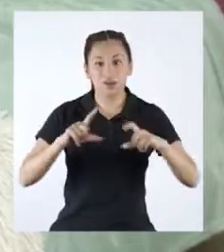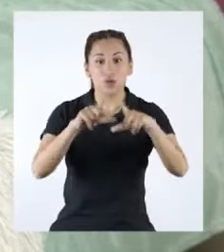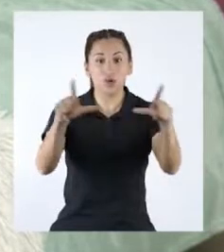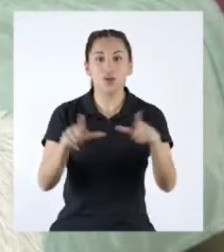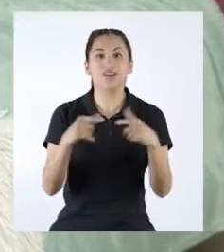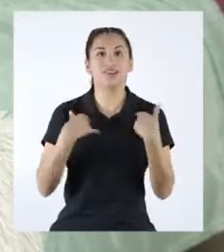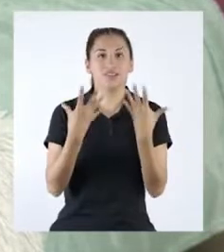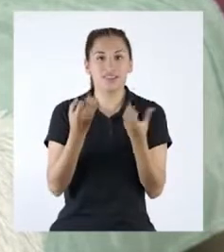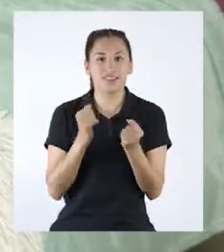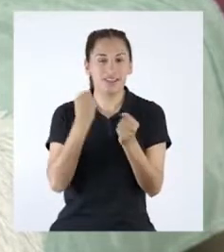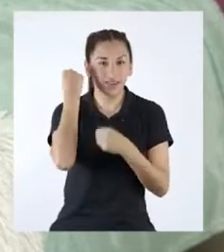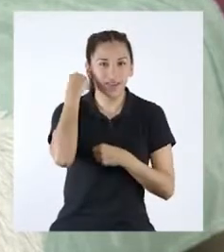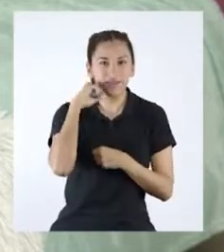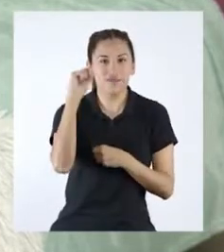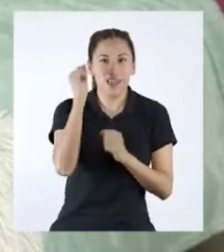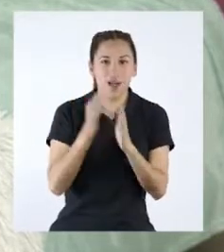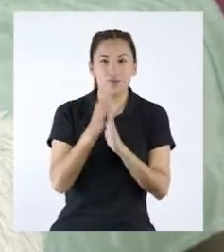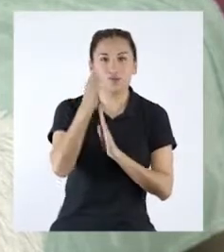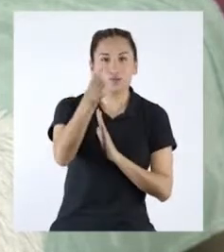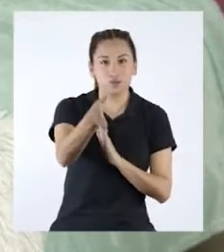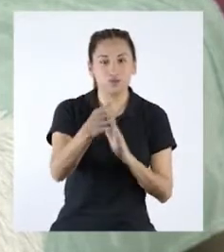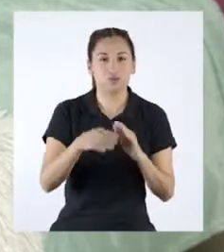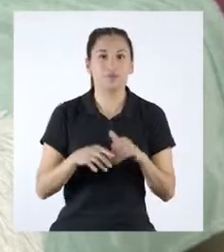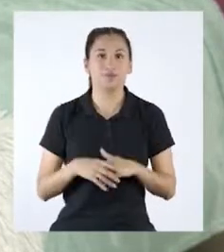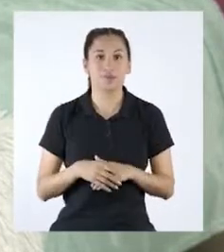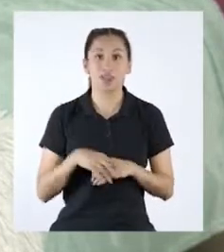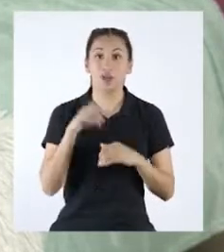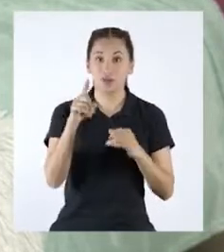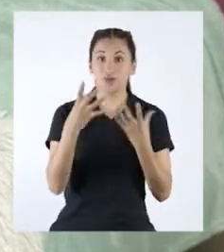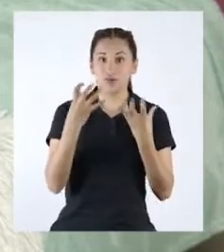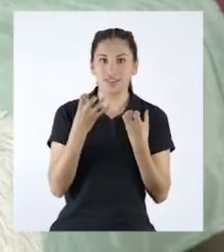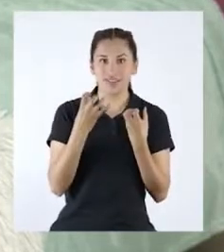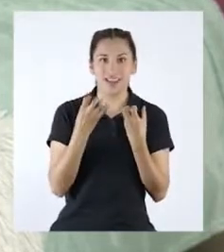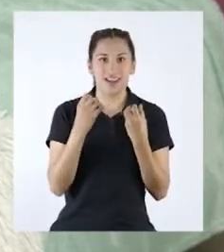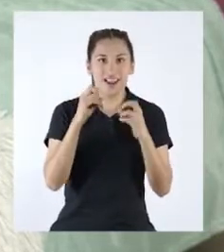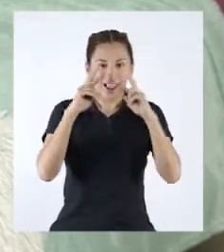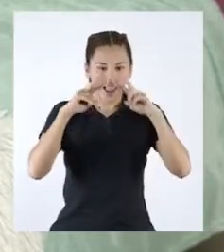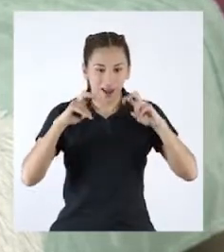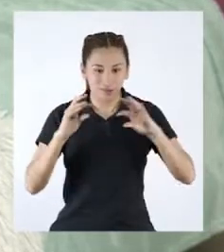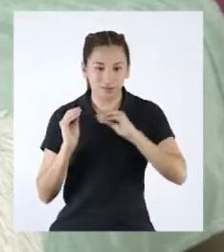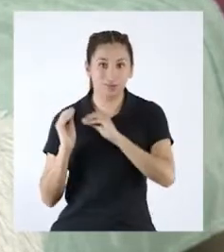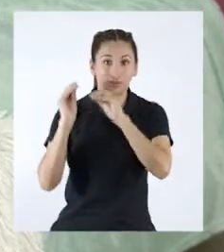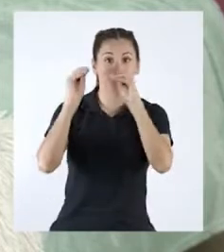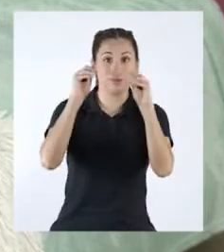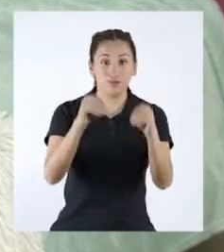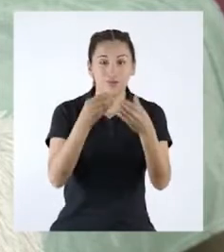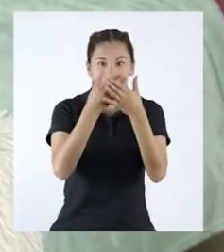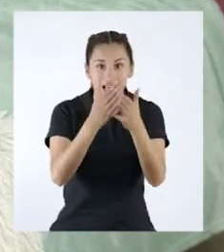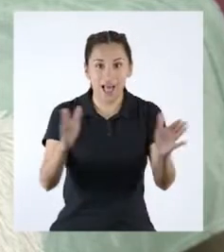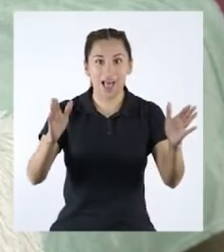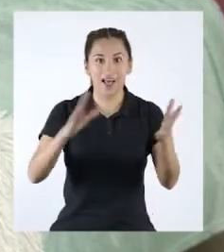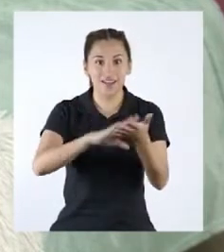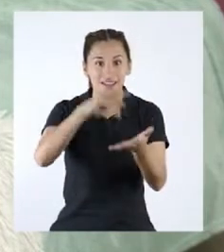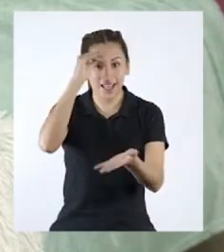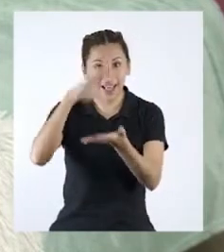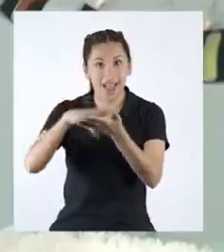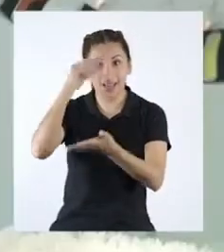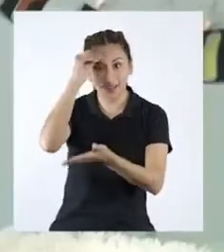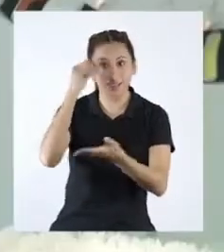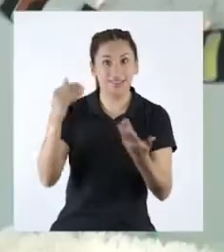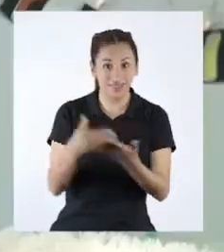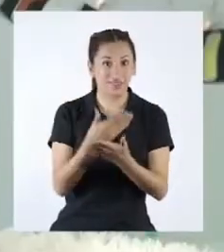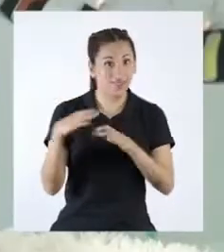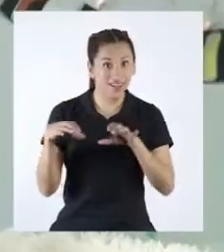acerca de lugares a los que me gustaría viajar algún día. Veo que anhelas el día de llevar tus investigaciones al campo abierto.